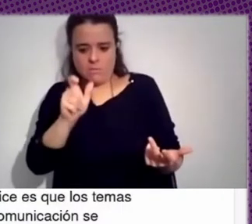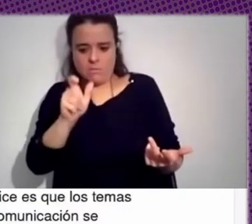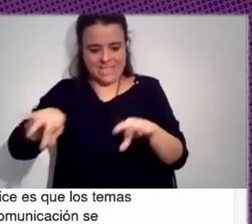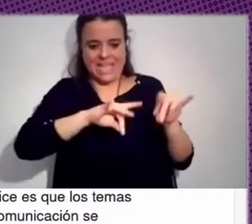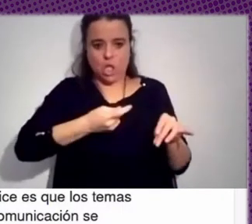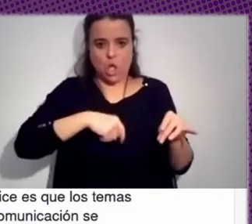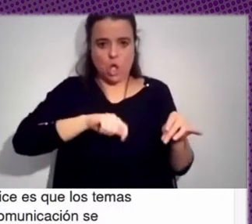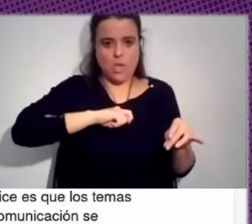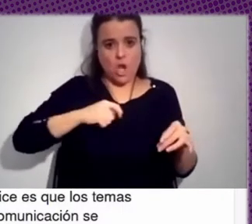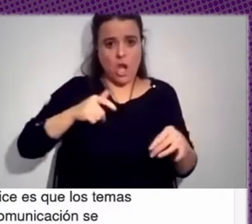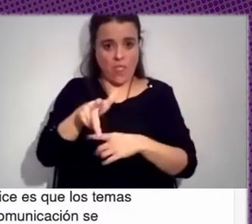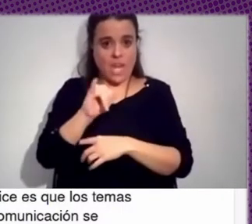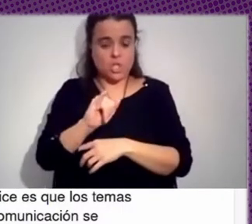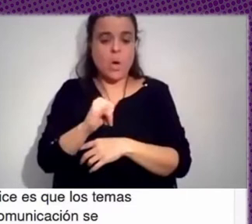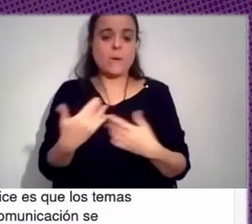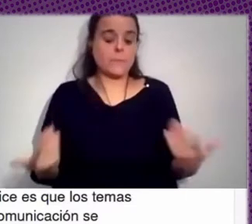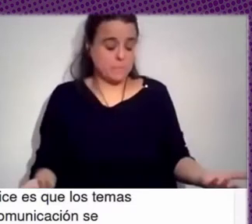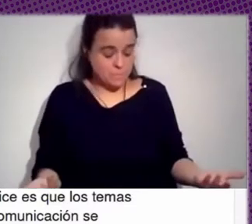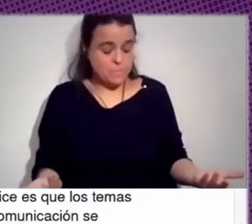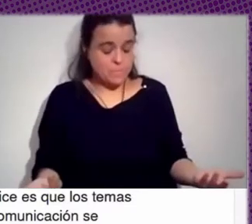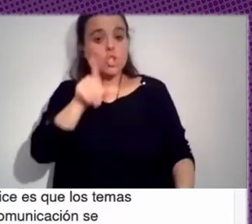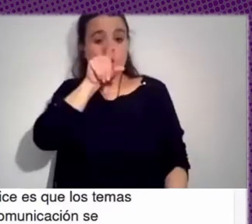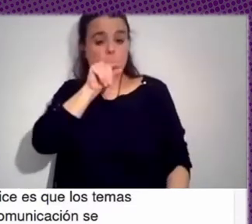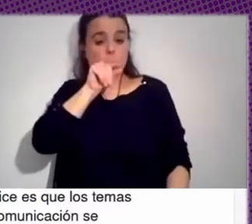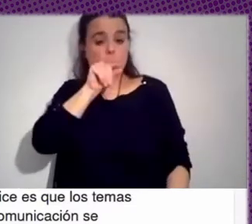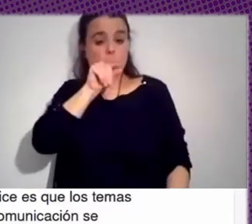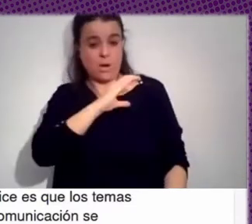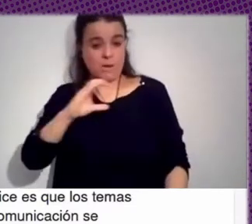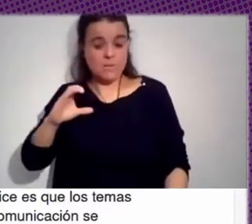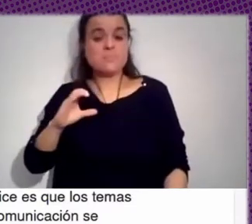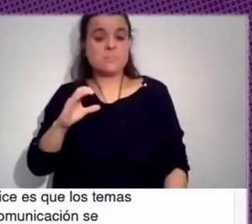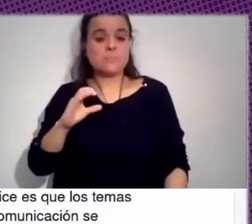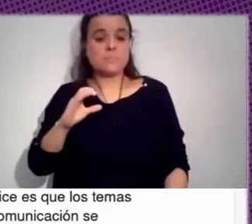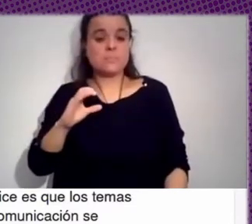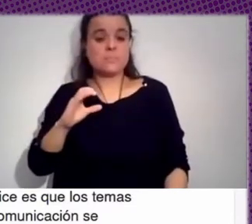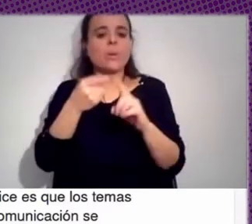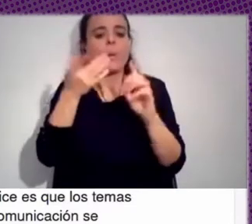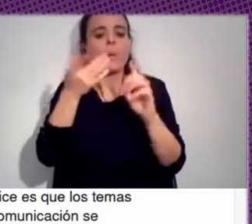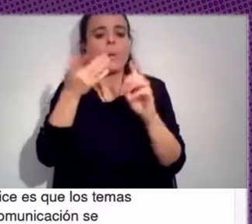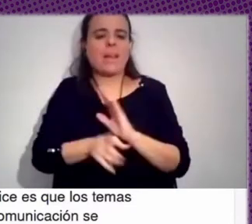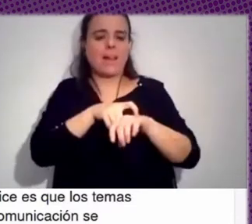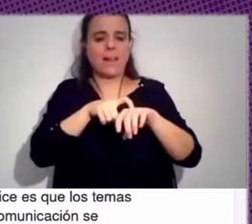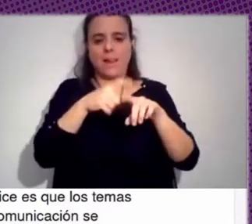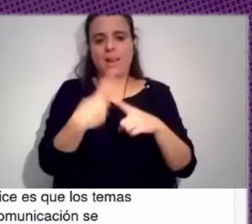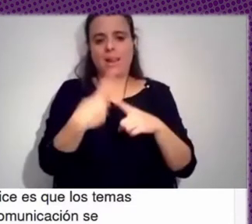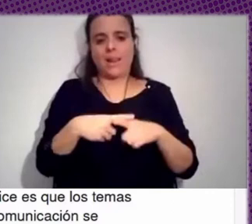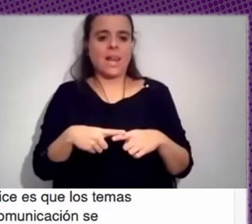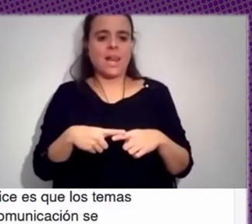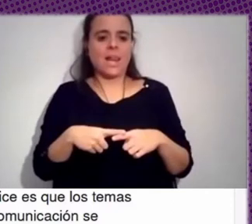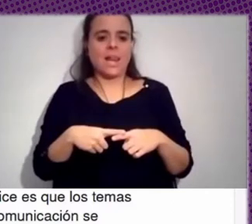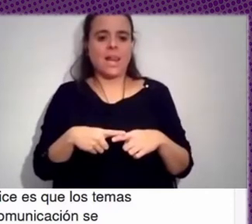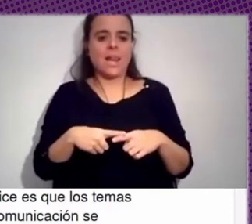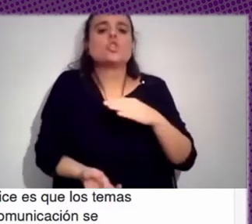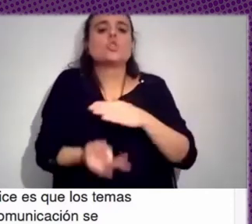idea de No le des casito es explicar todas estas cosas que vienen de teoría del discurso, todas las